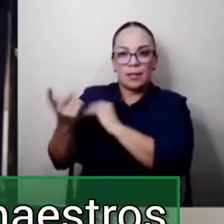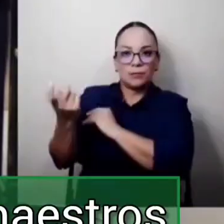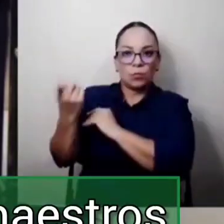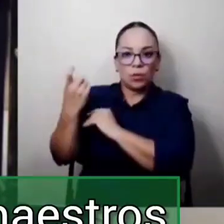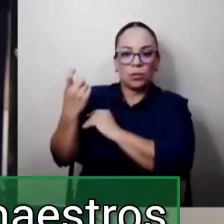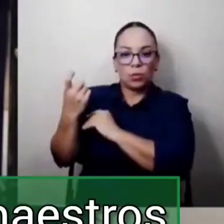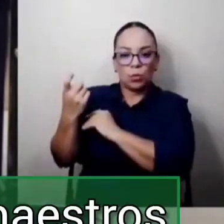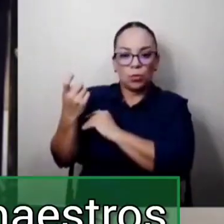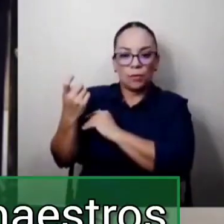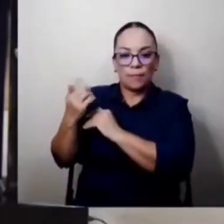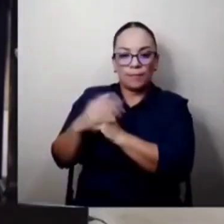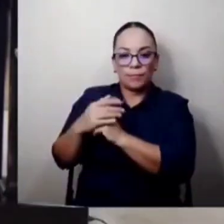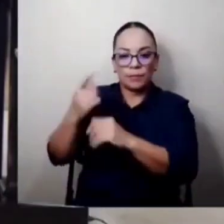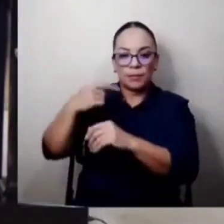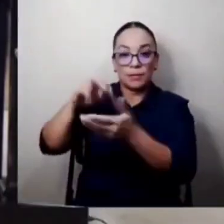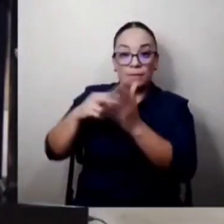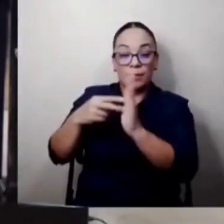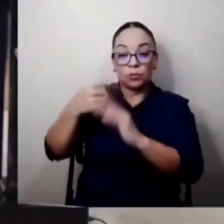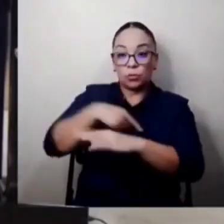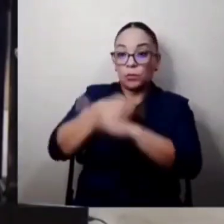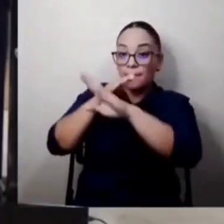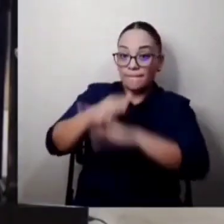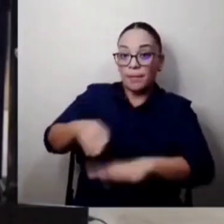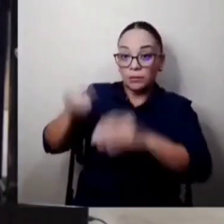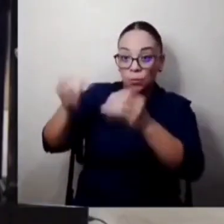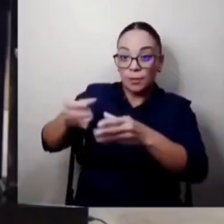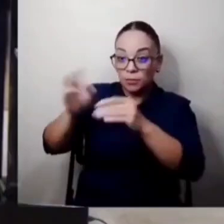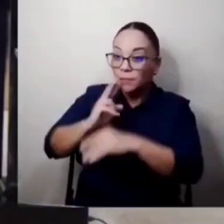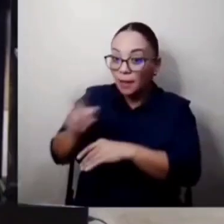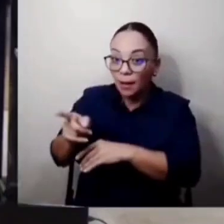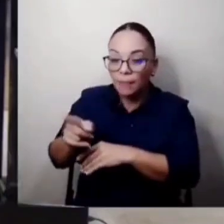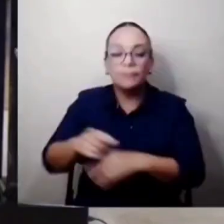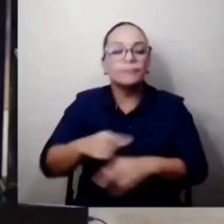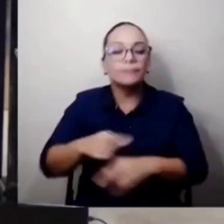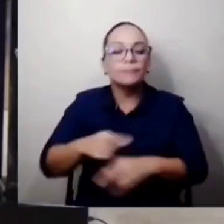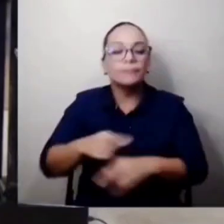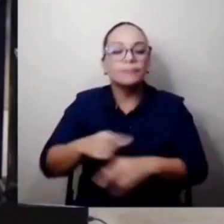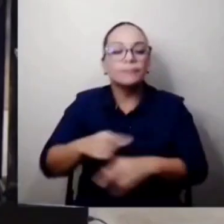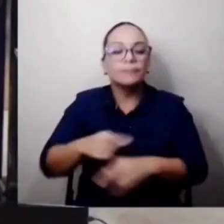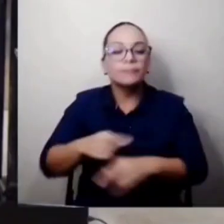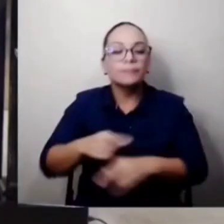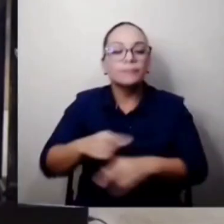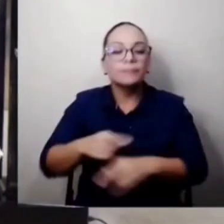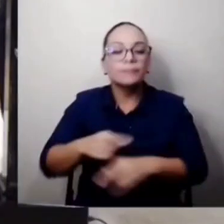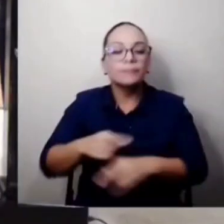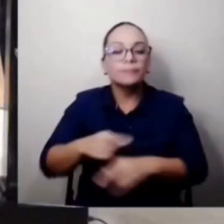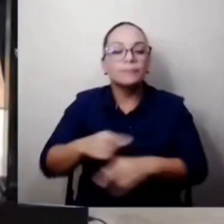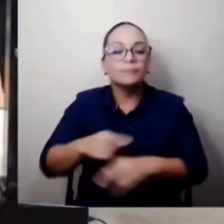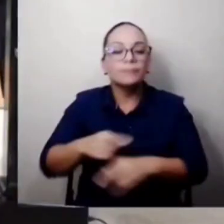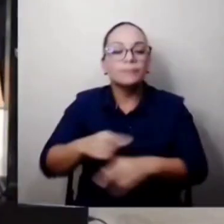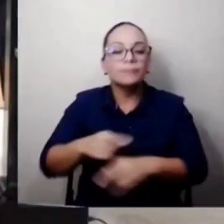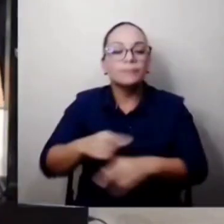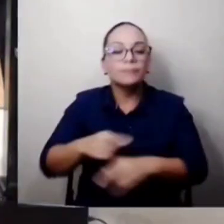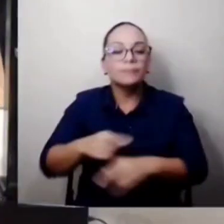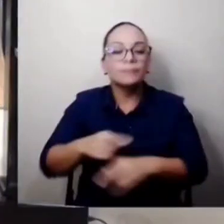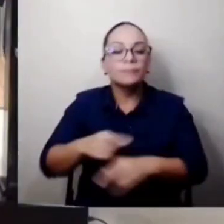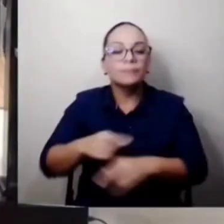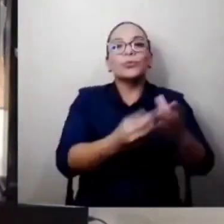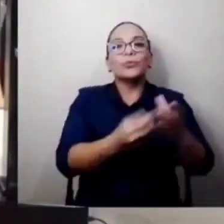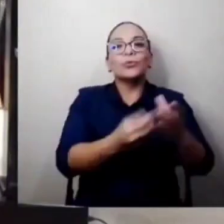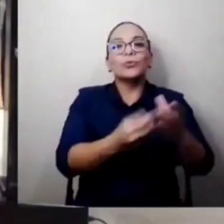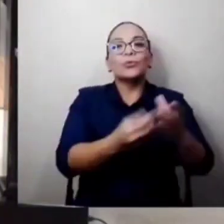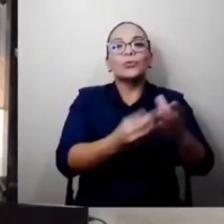estábamos en paz con los maestros. Así Esa era la historia. Sí, en realidad esto inició como una conversación en